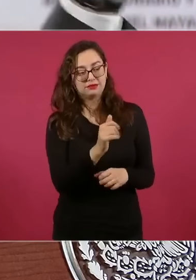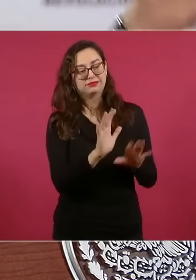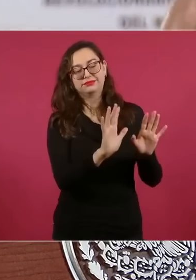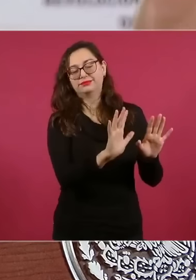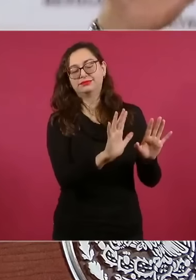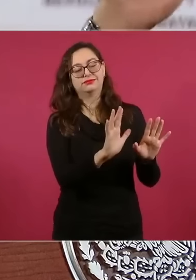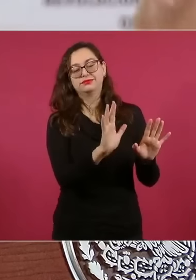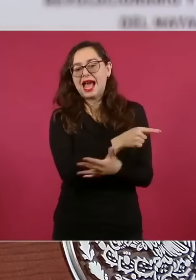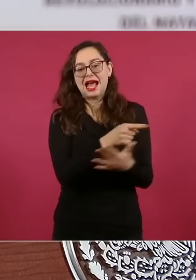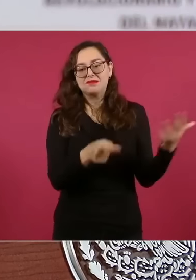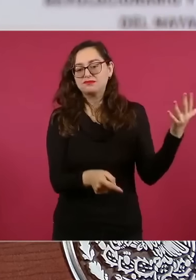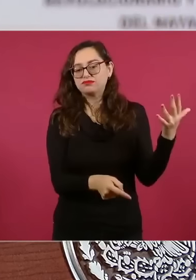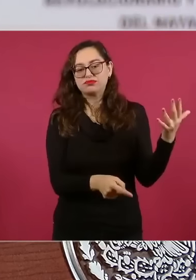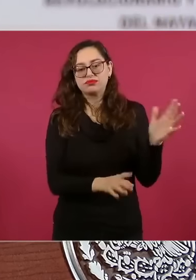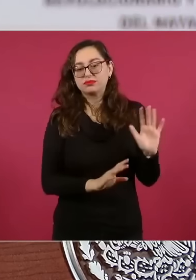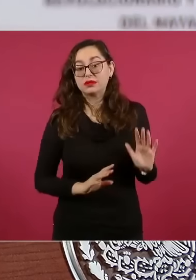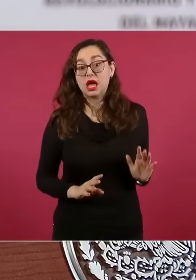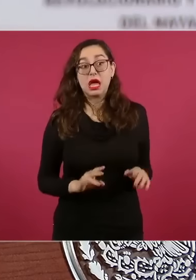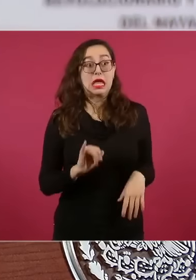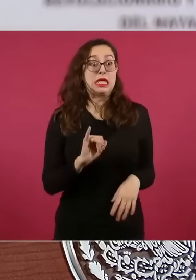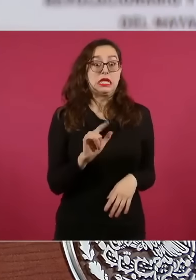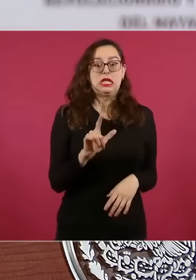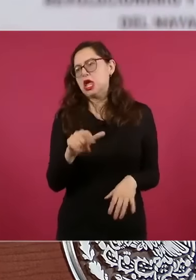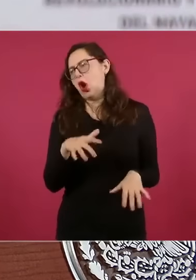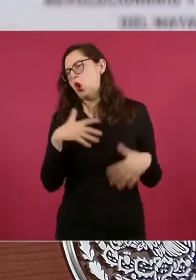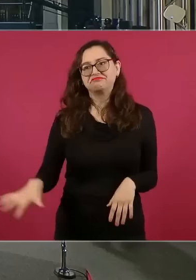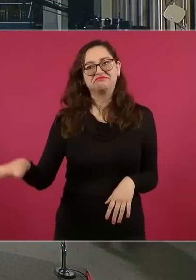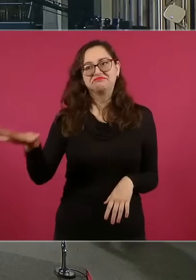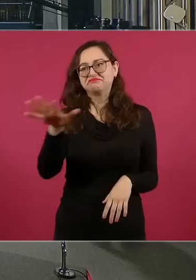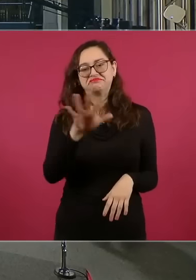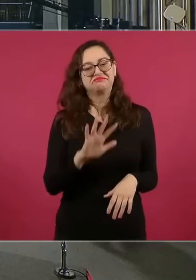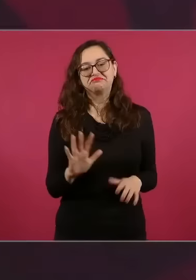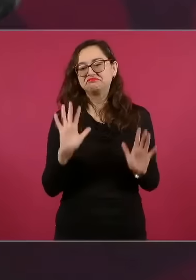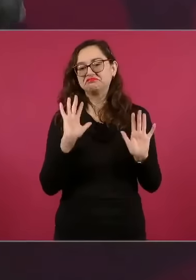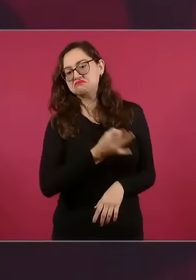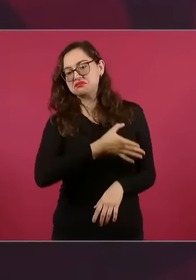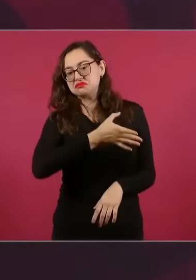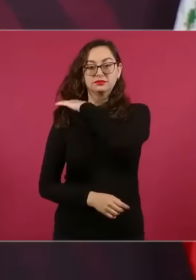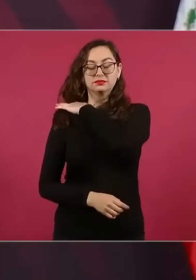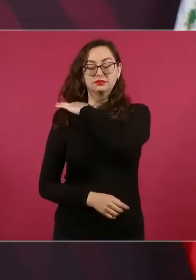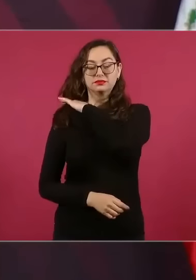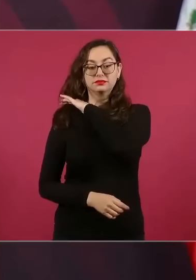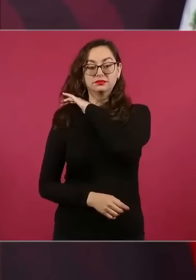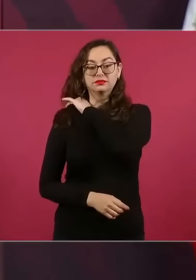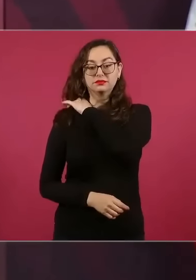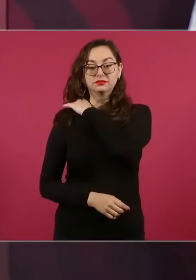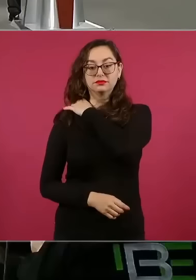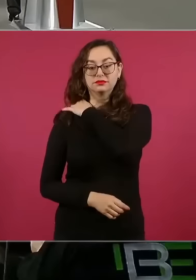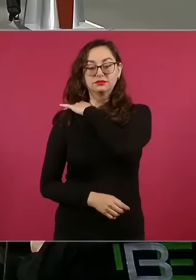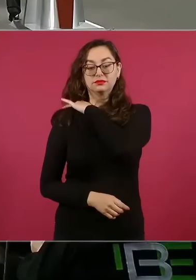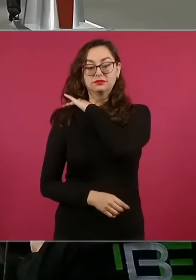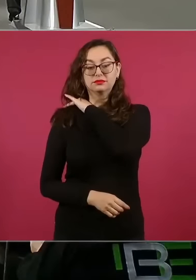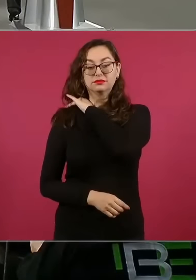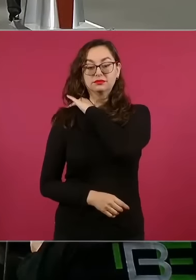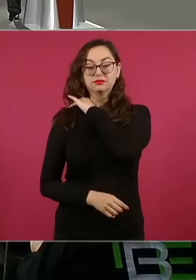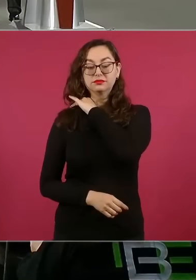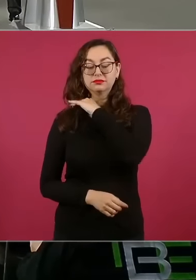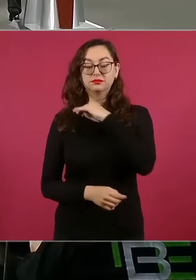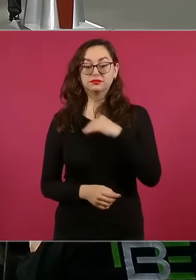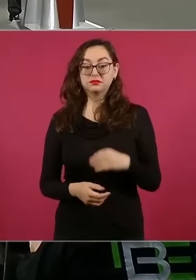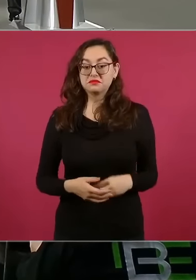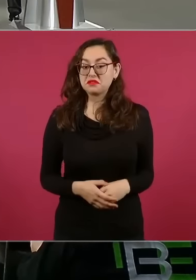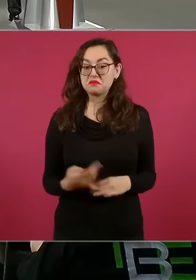este Ili Ortiz como era antes ya no eso no pero por lo que veo